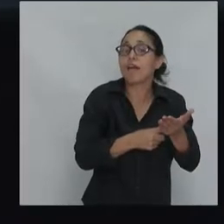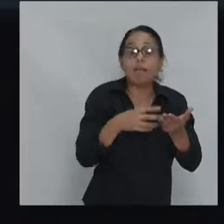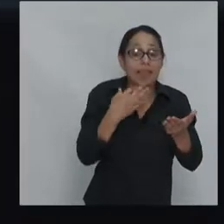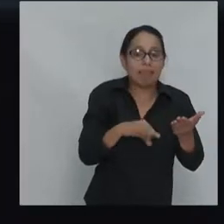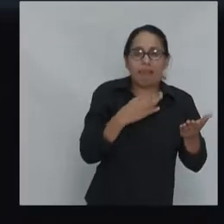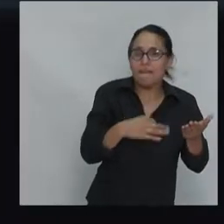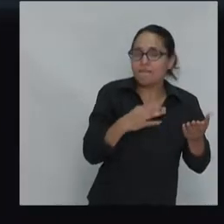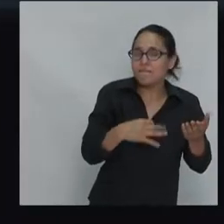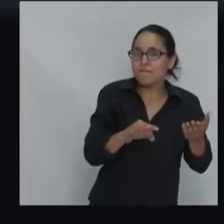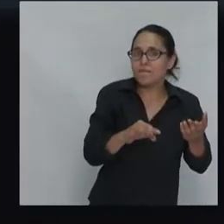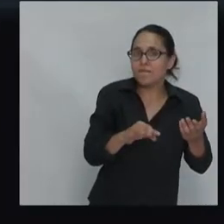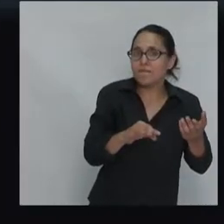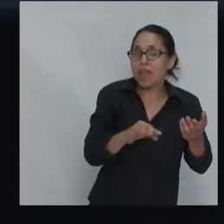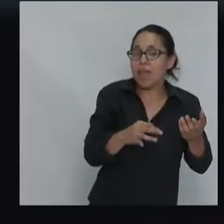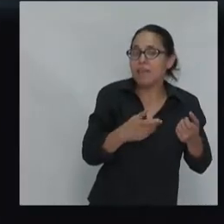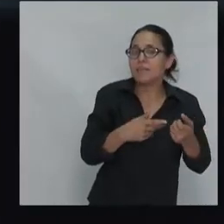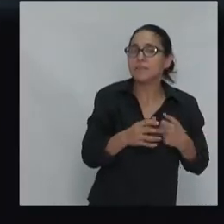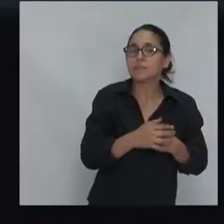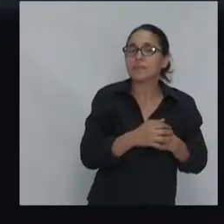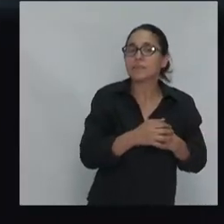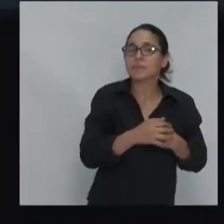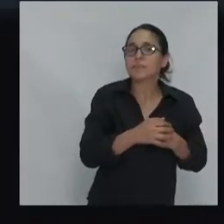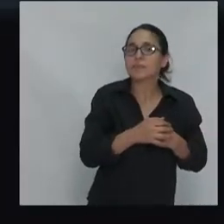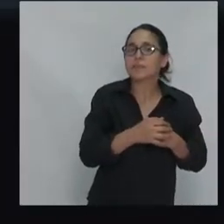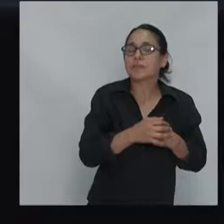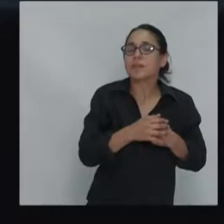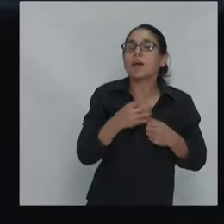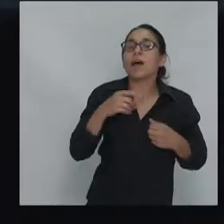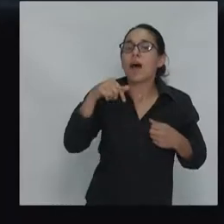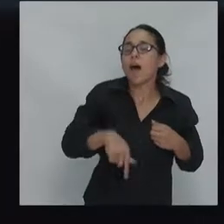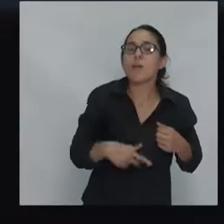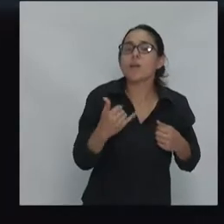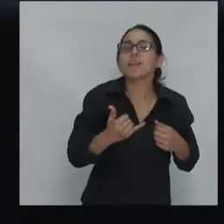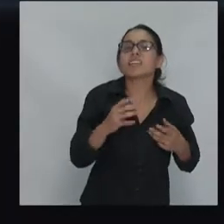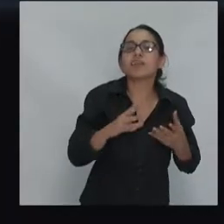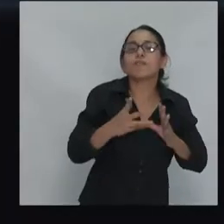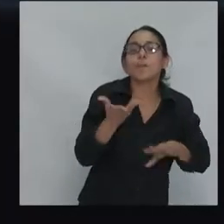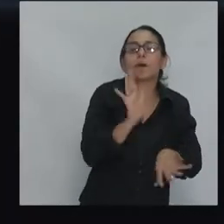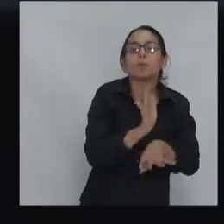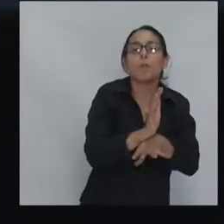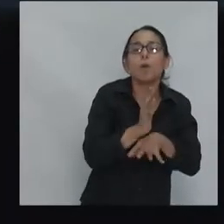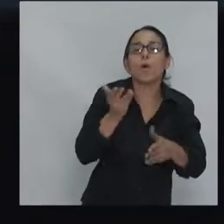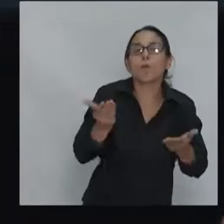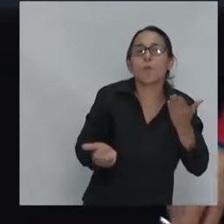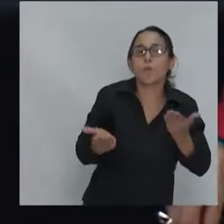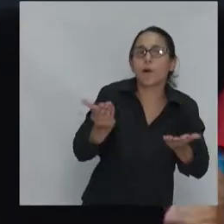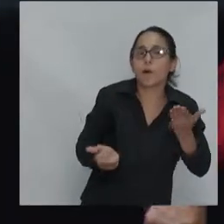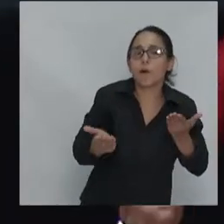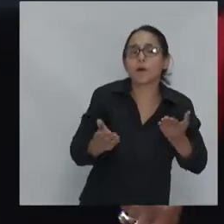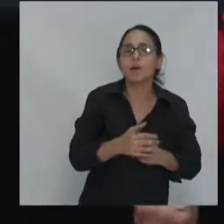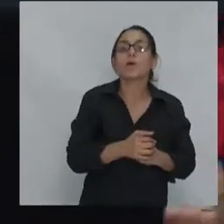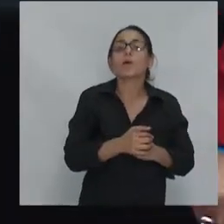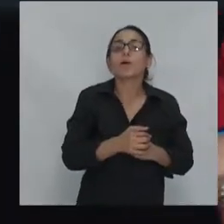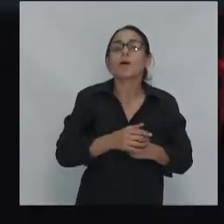utilizar las ventajas comparativas que todavía tienen primero la